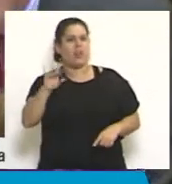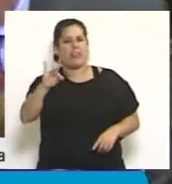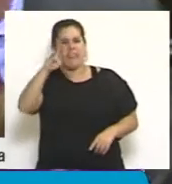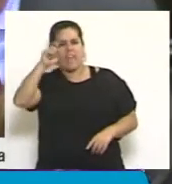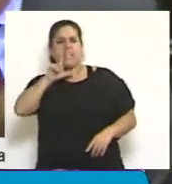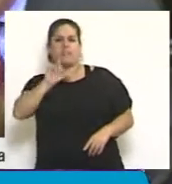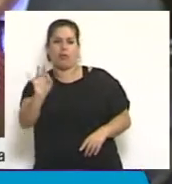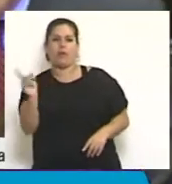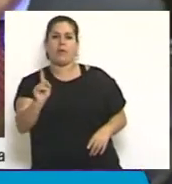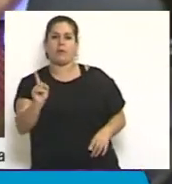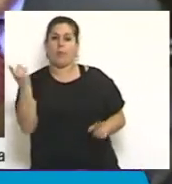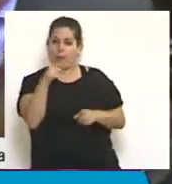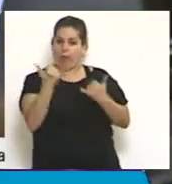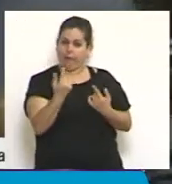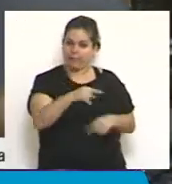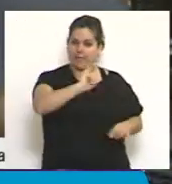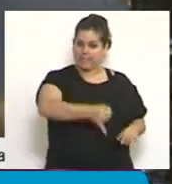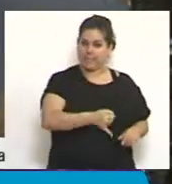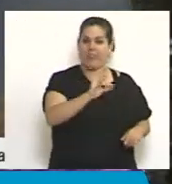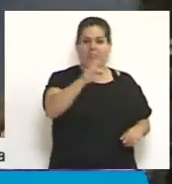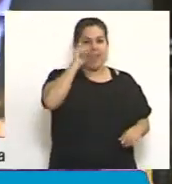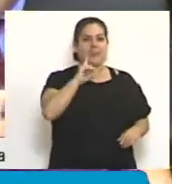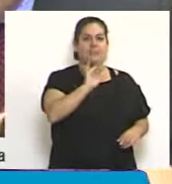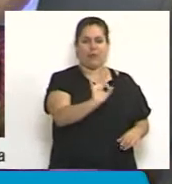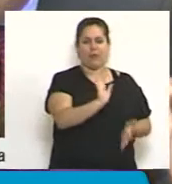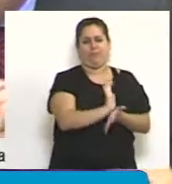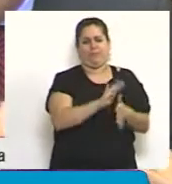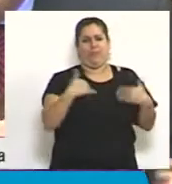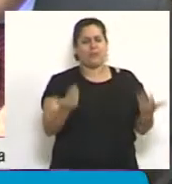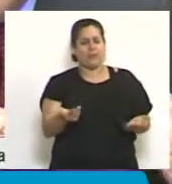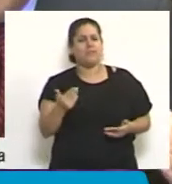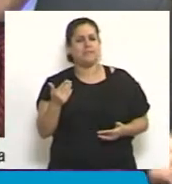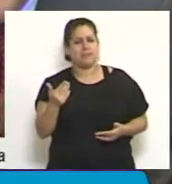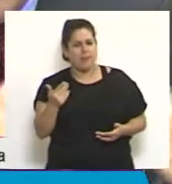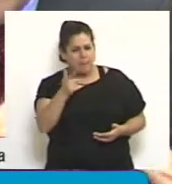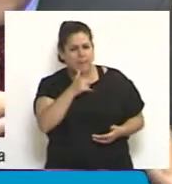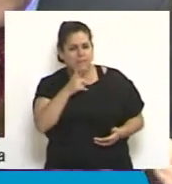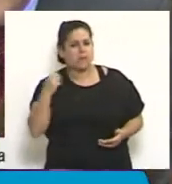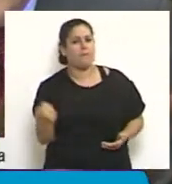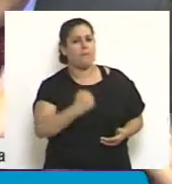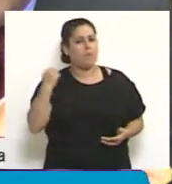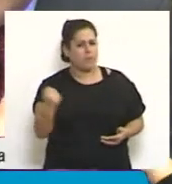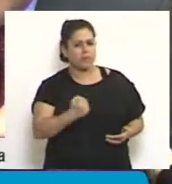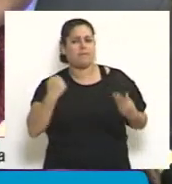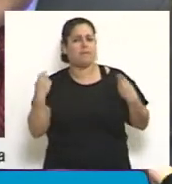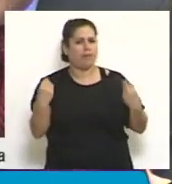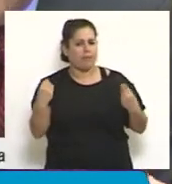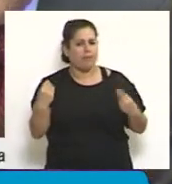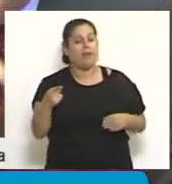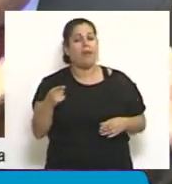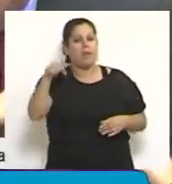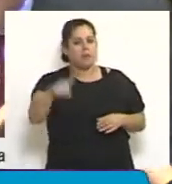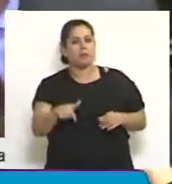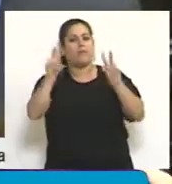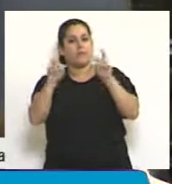aquello sí. Entonces, qué importante es esto de